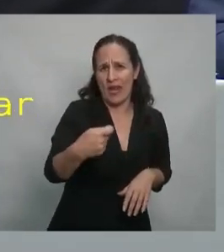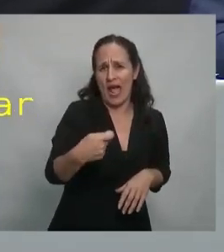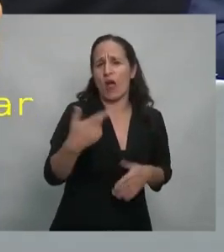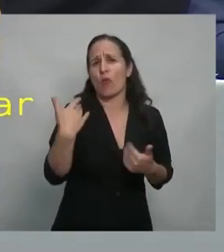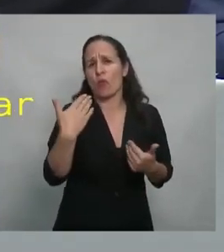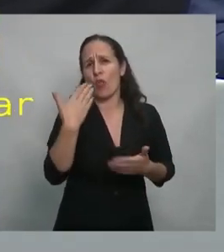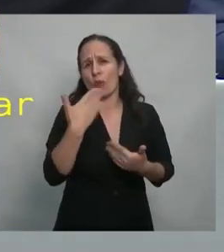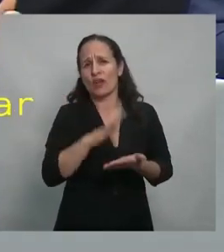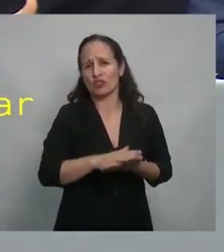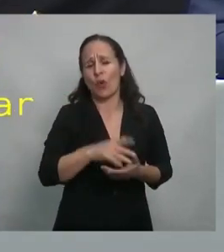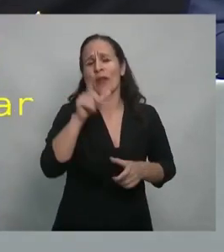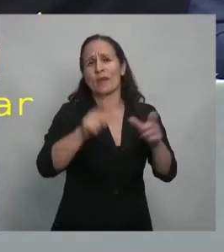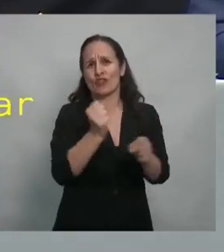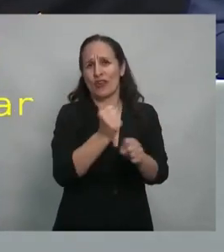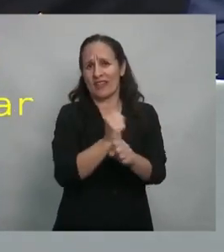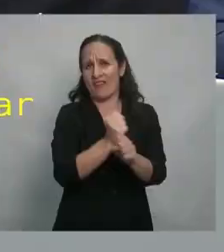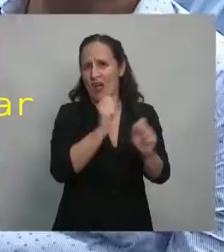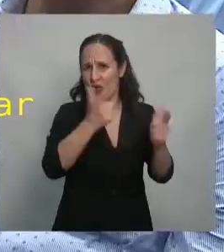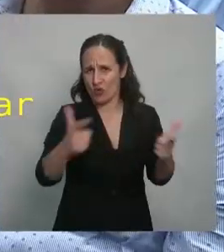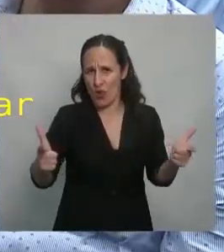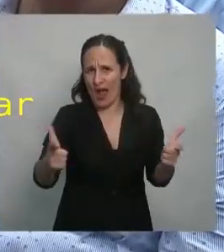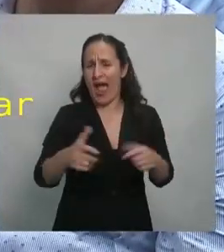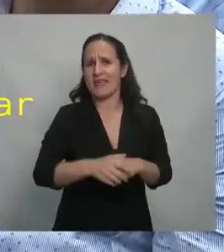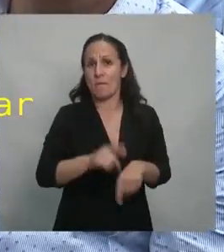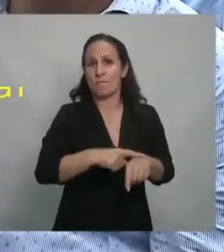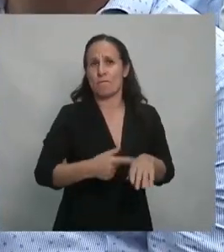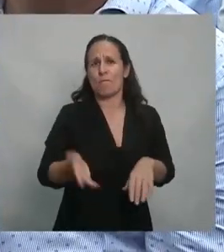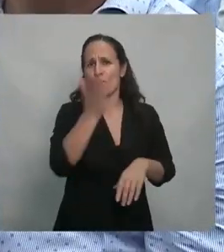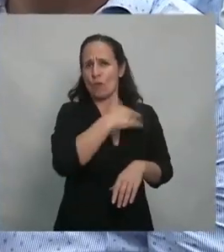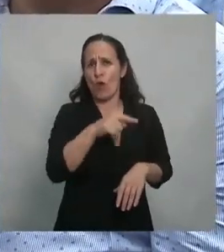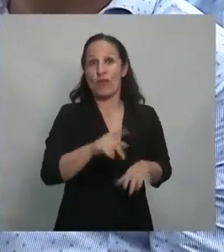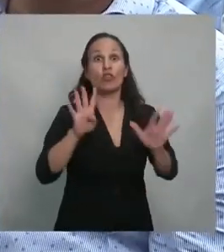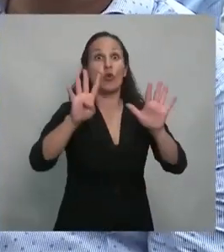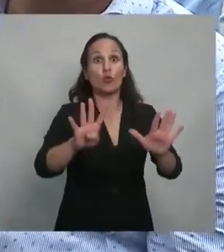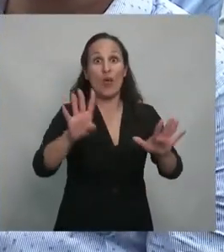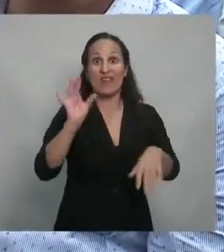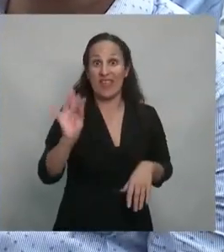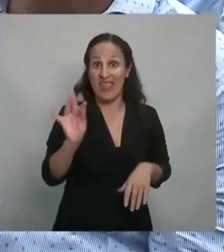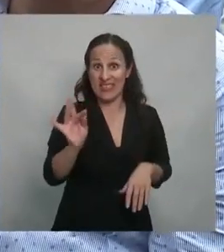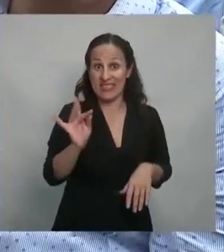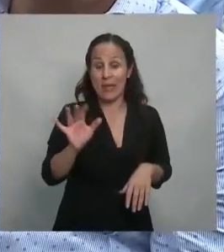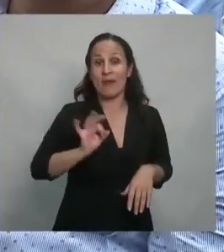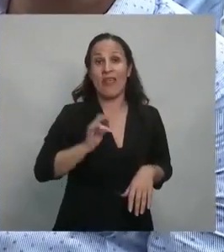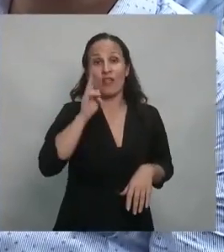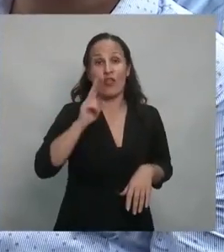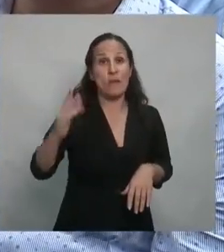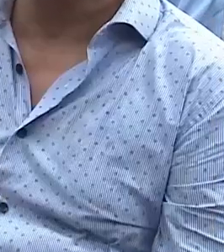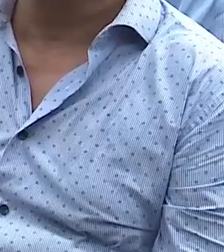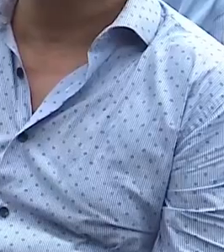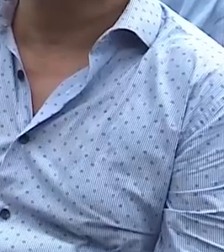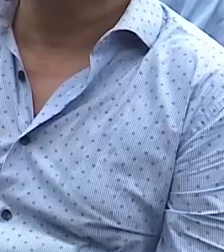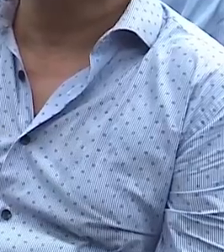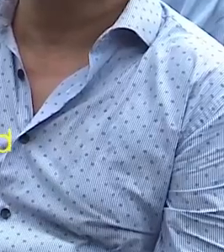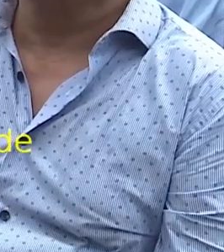hablar de la desocupación que cuando finalizó el 9 de diciembre del 2015 era del